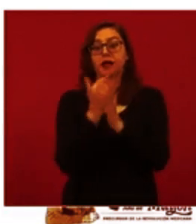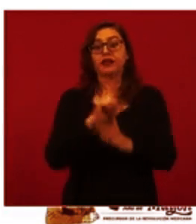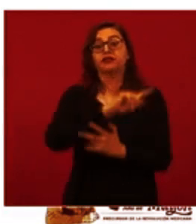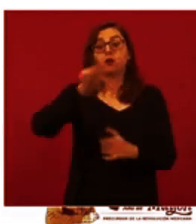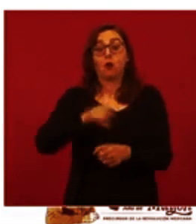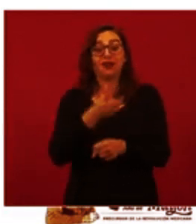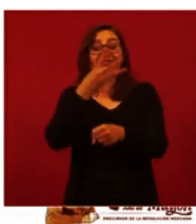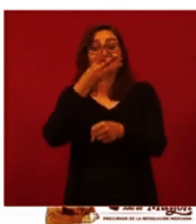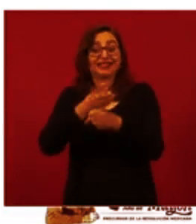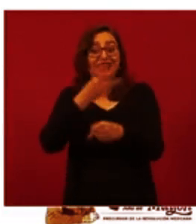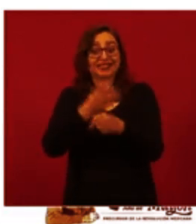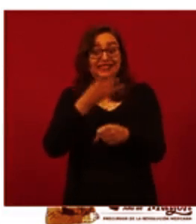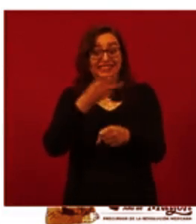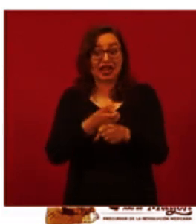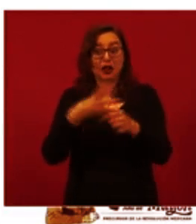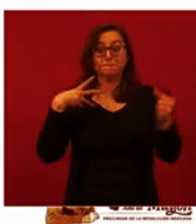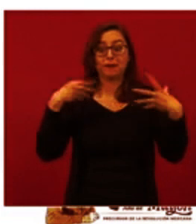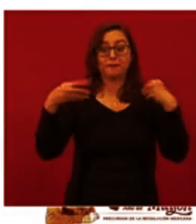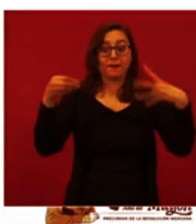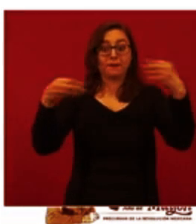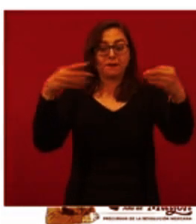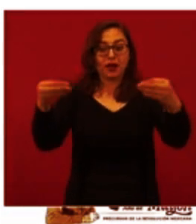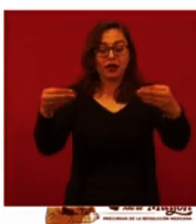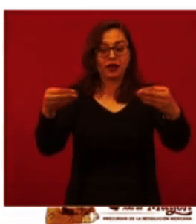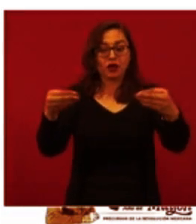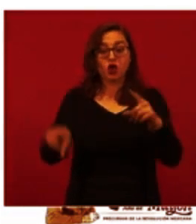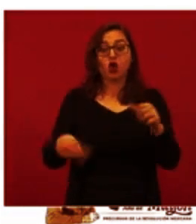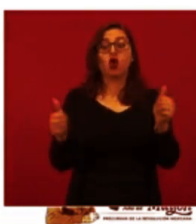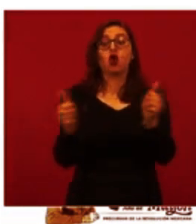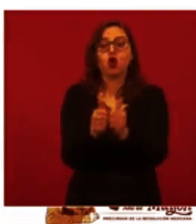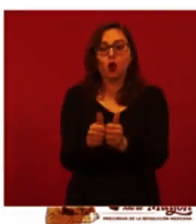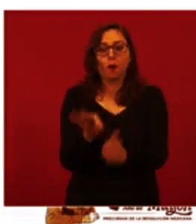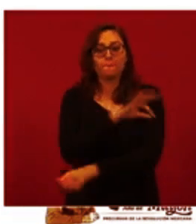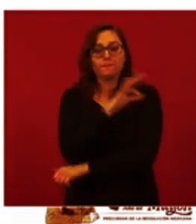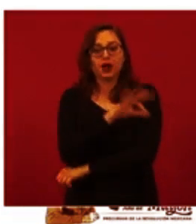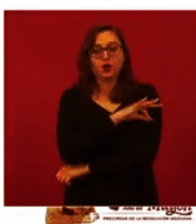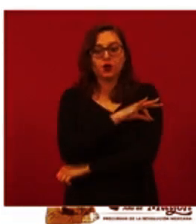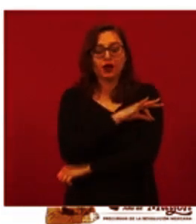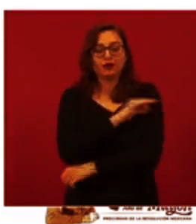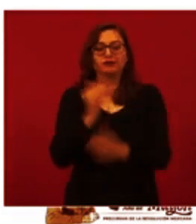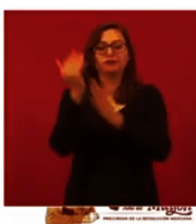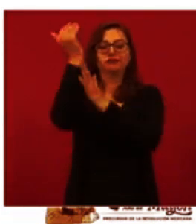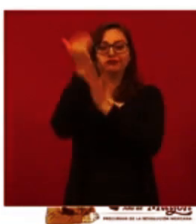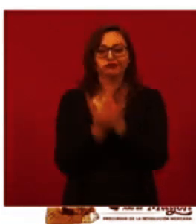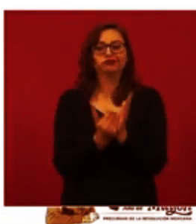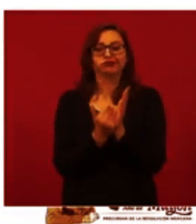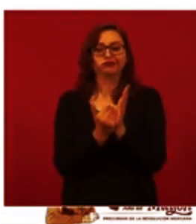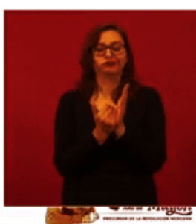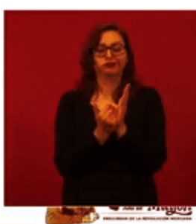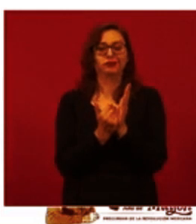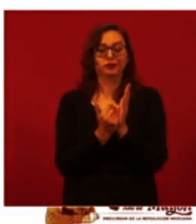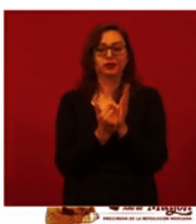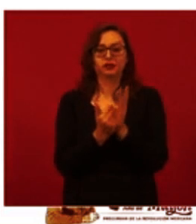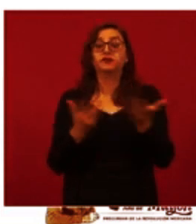diferencia que se causó por vacunarse. Ya no fue más grande que la primera y la segunda olas. En el número